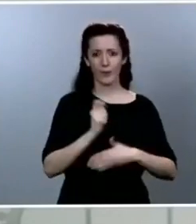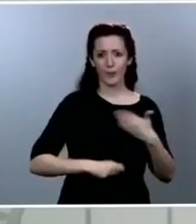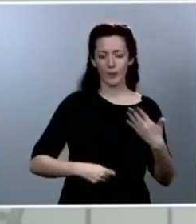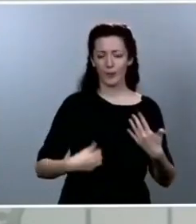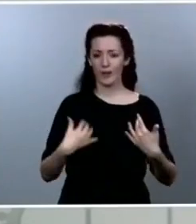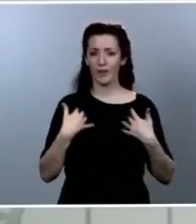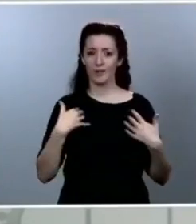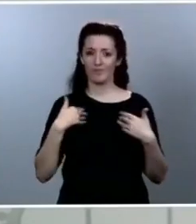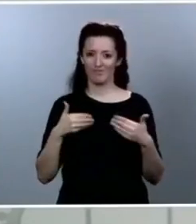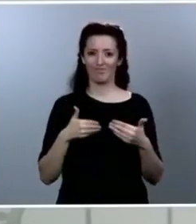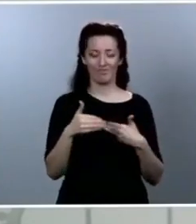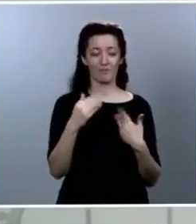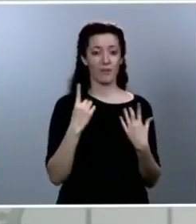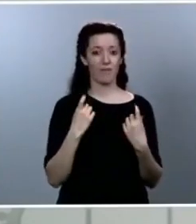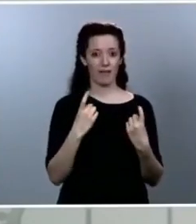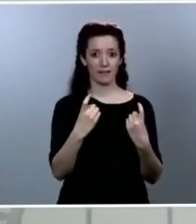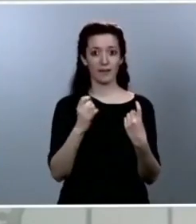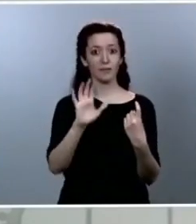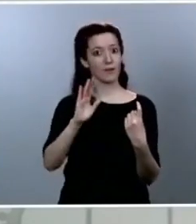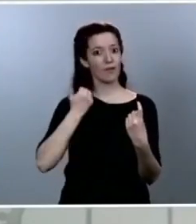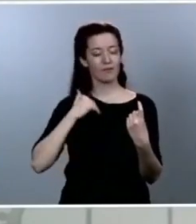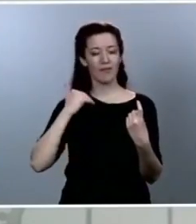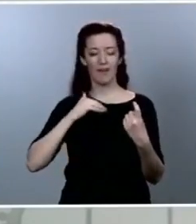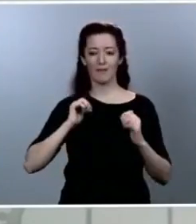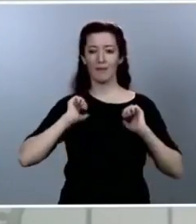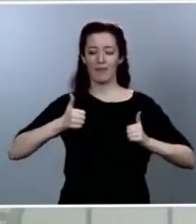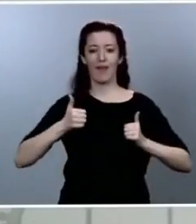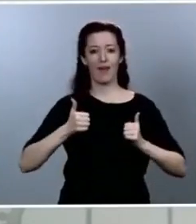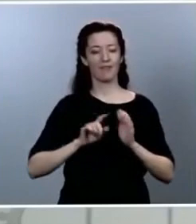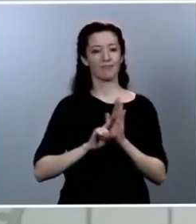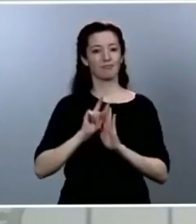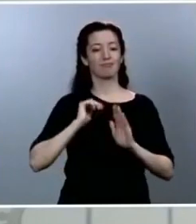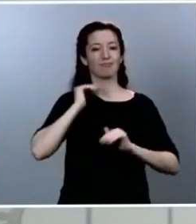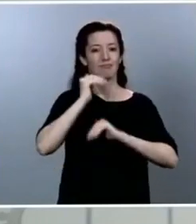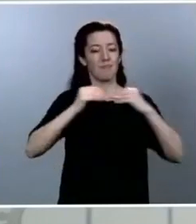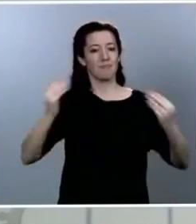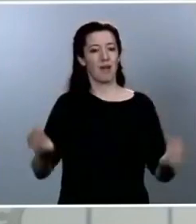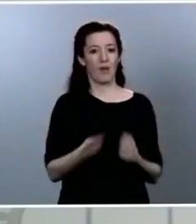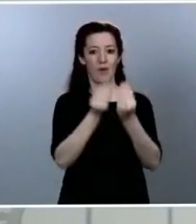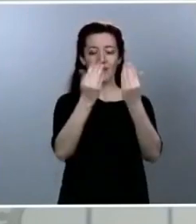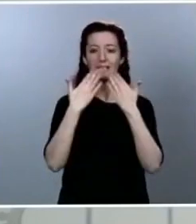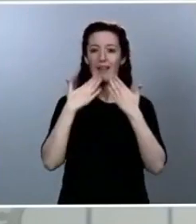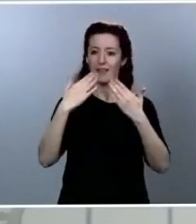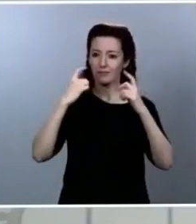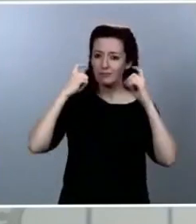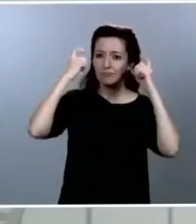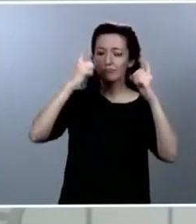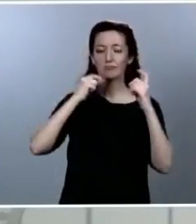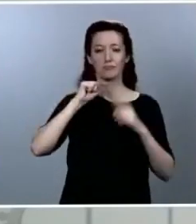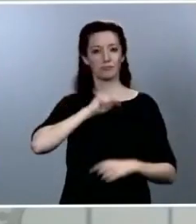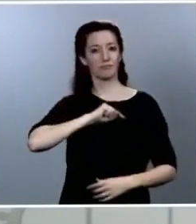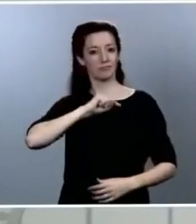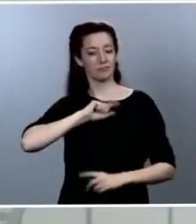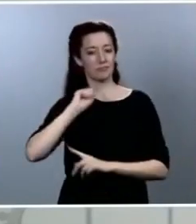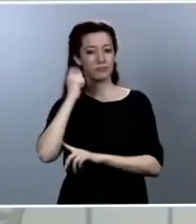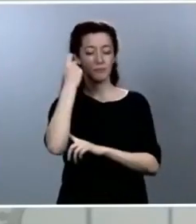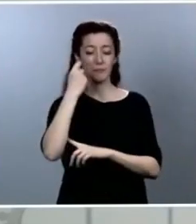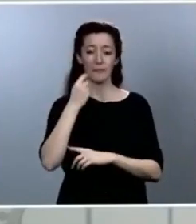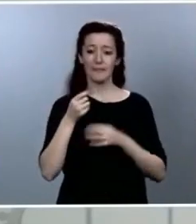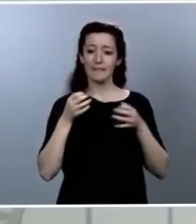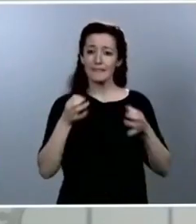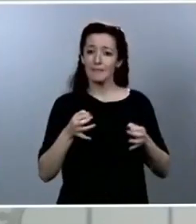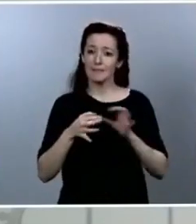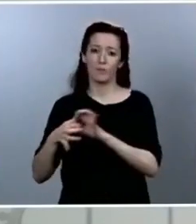sacrificio, resistencia y moral de victoria. Y unidos, siempre unidos. El empeño del Gobierno, mi empeño personal como presidente,